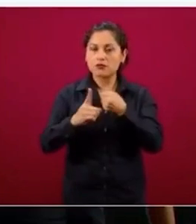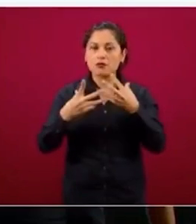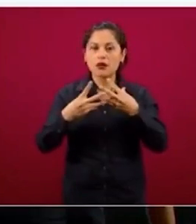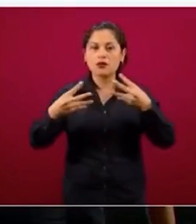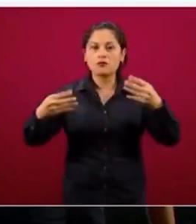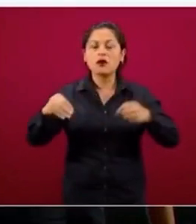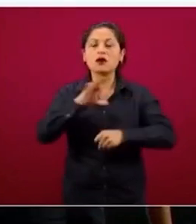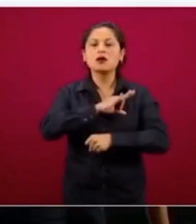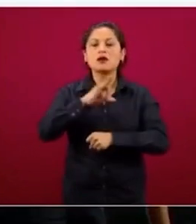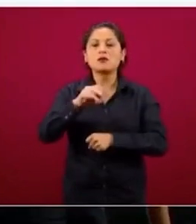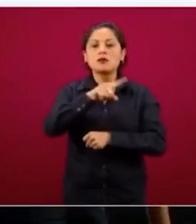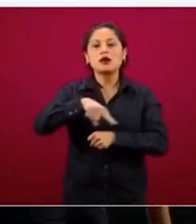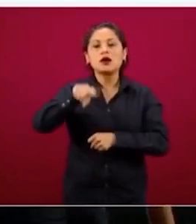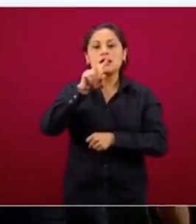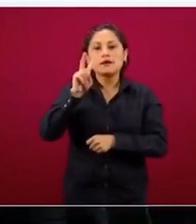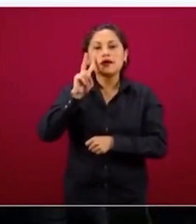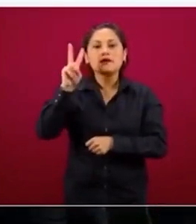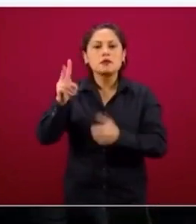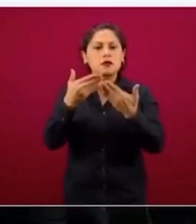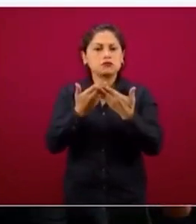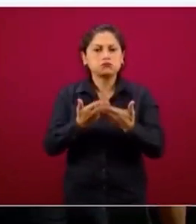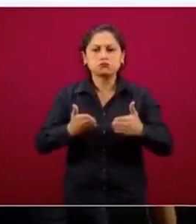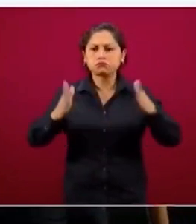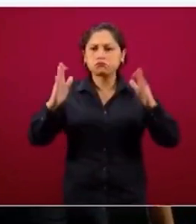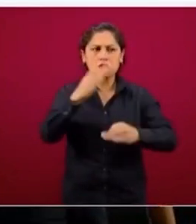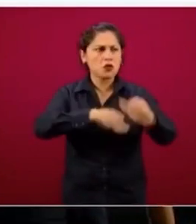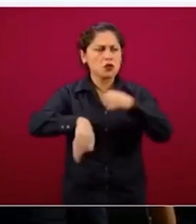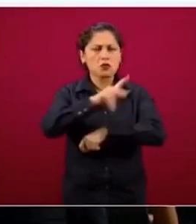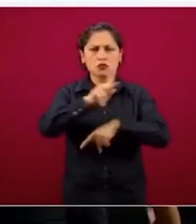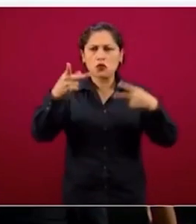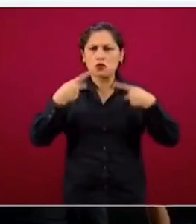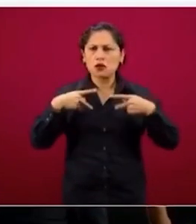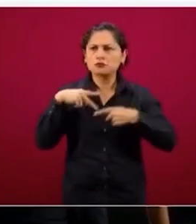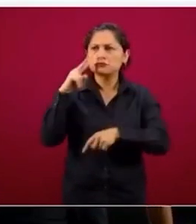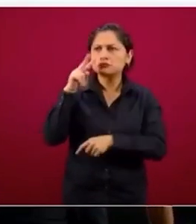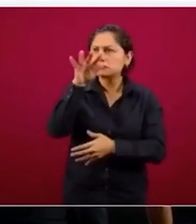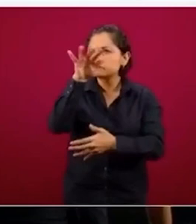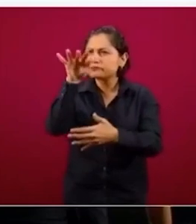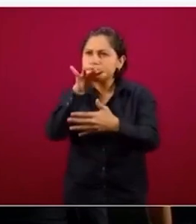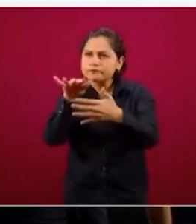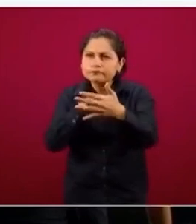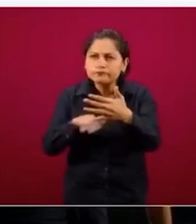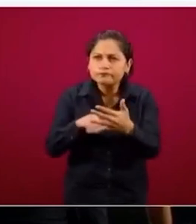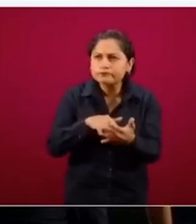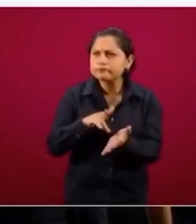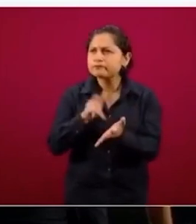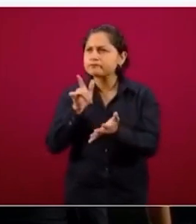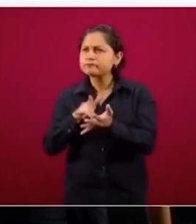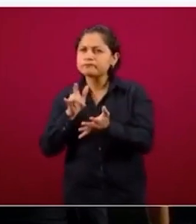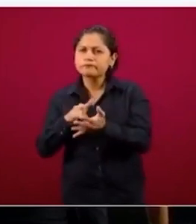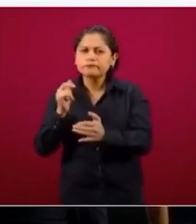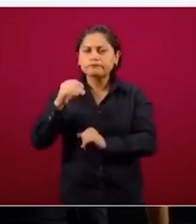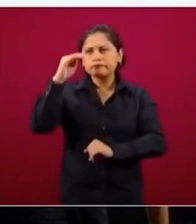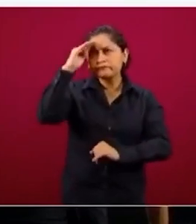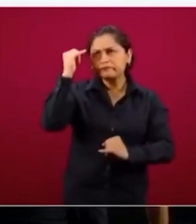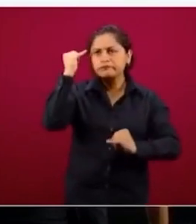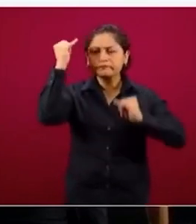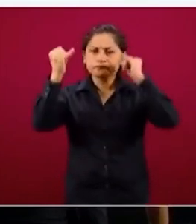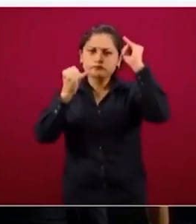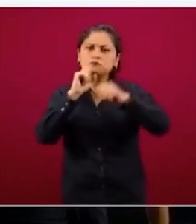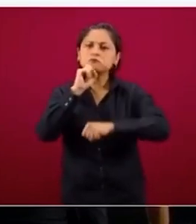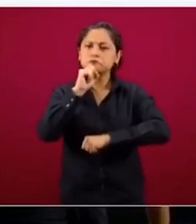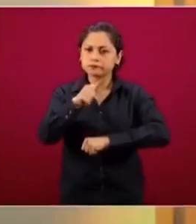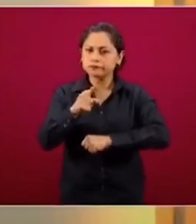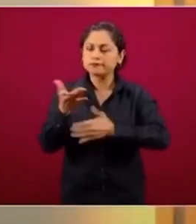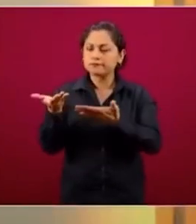abiertos que cualquier persona puede utilizar, interpretar, analizar. Bueno, esta gráfica lo que